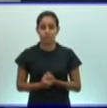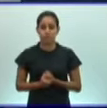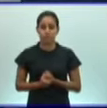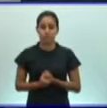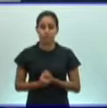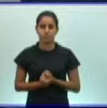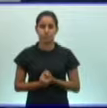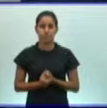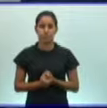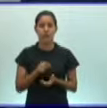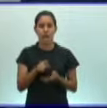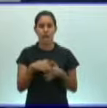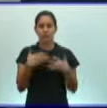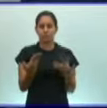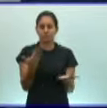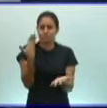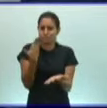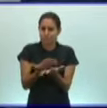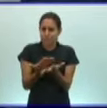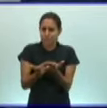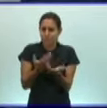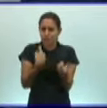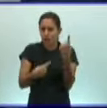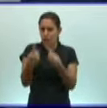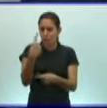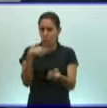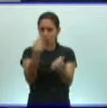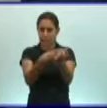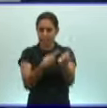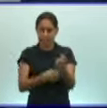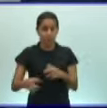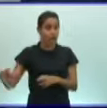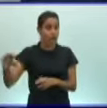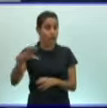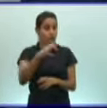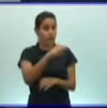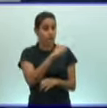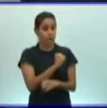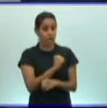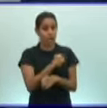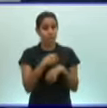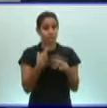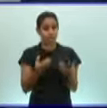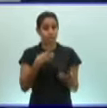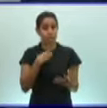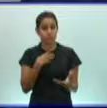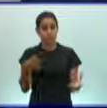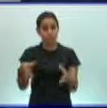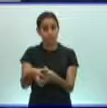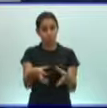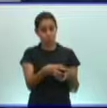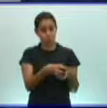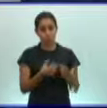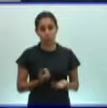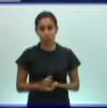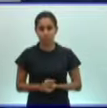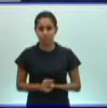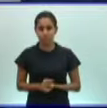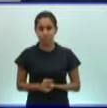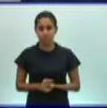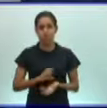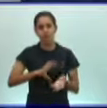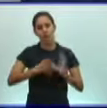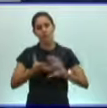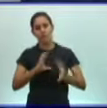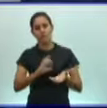Ahora, quiero presentarles algunas de las características generales que tienen estos grupos. Y se debe presentar en forma de que